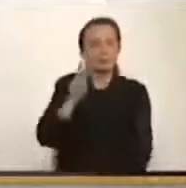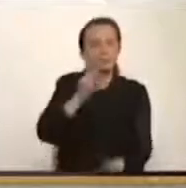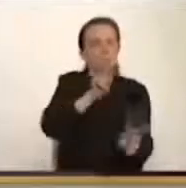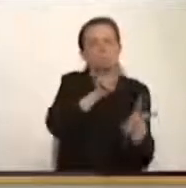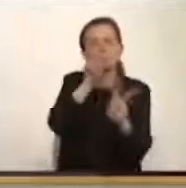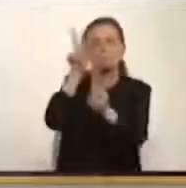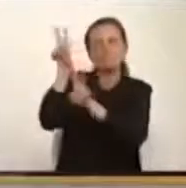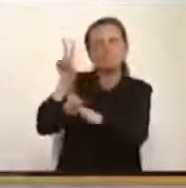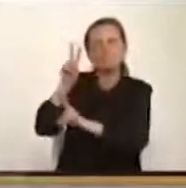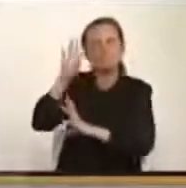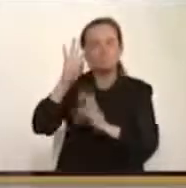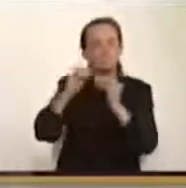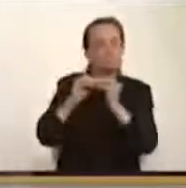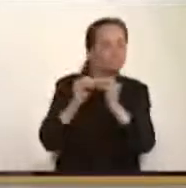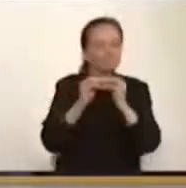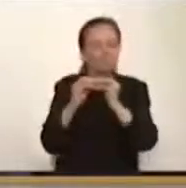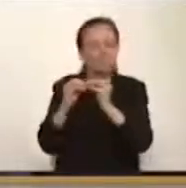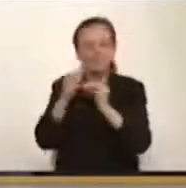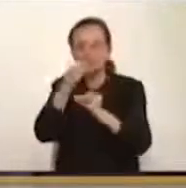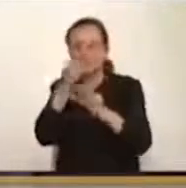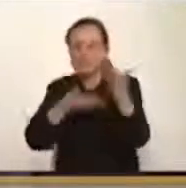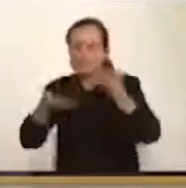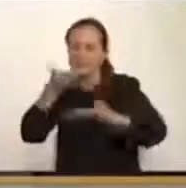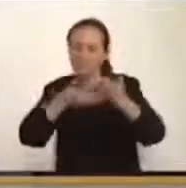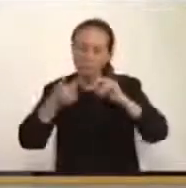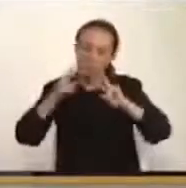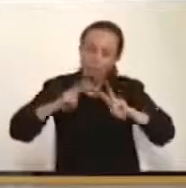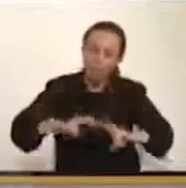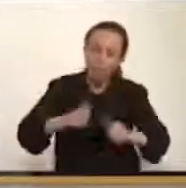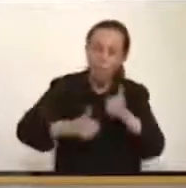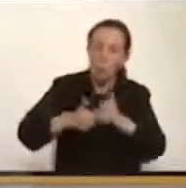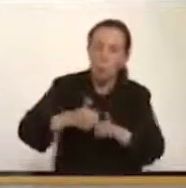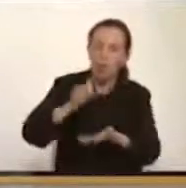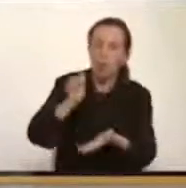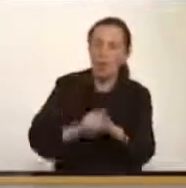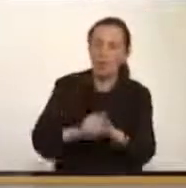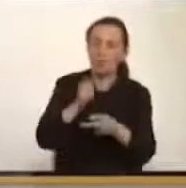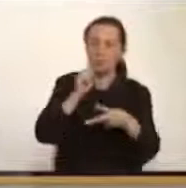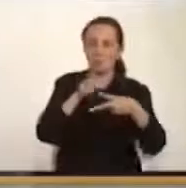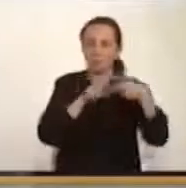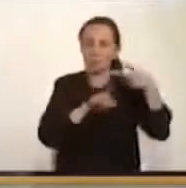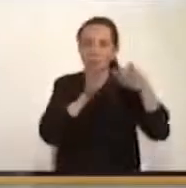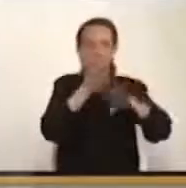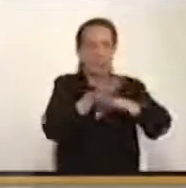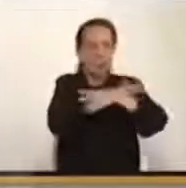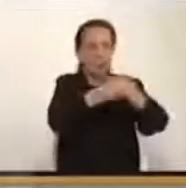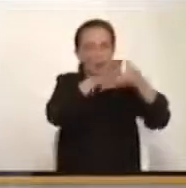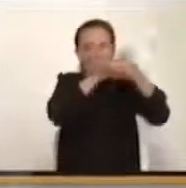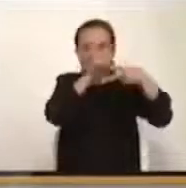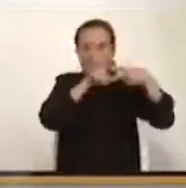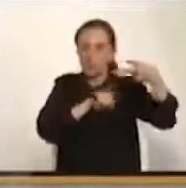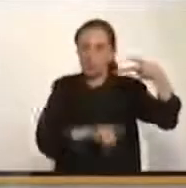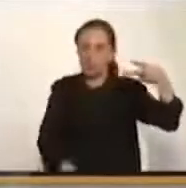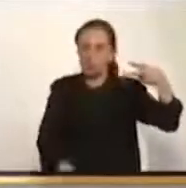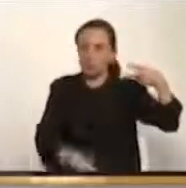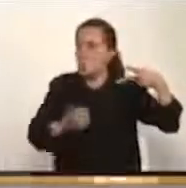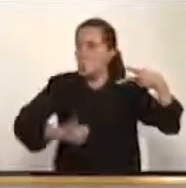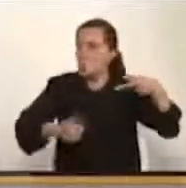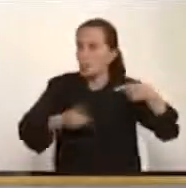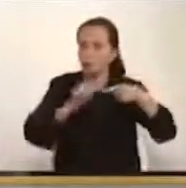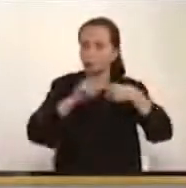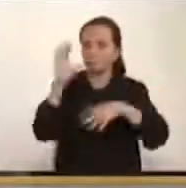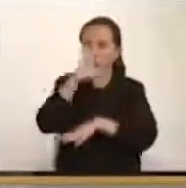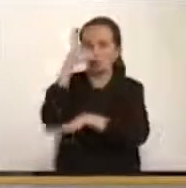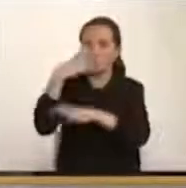posibilidad de examinar la aprobación de dos de las objeciones. Lo que tiene que ver con la